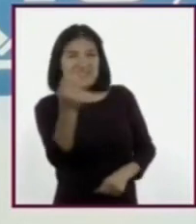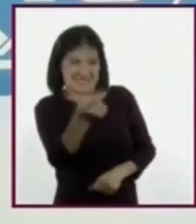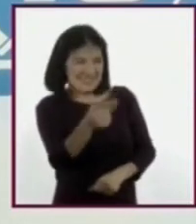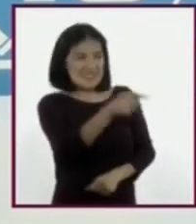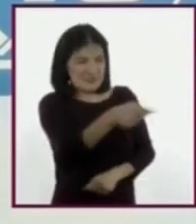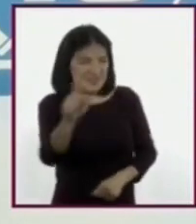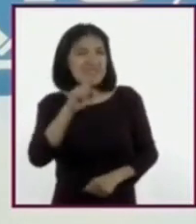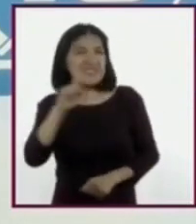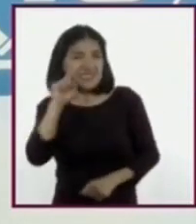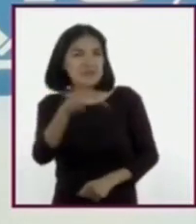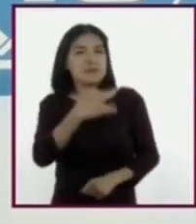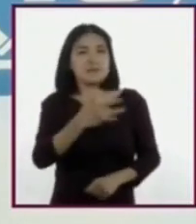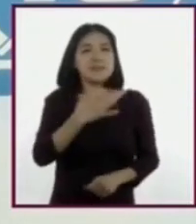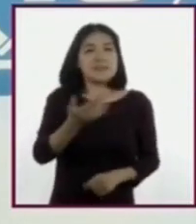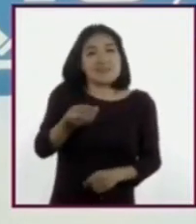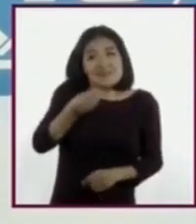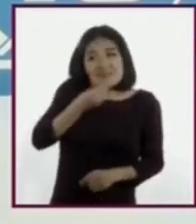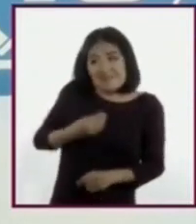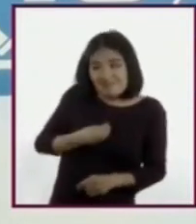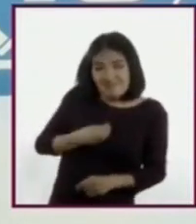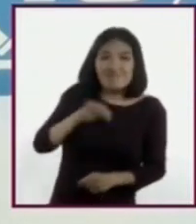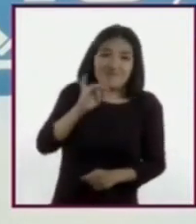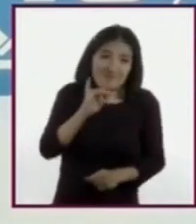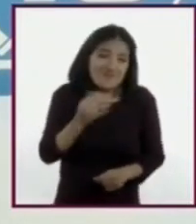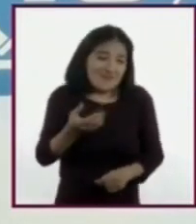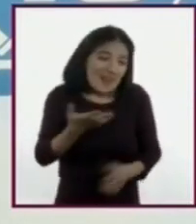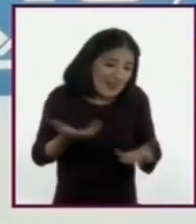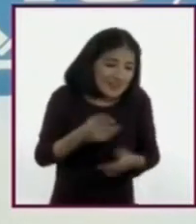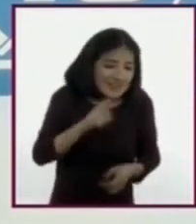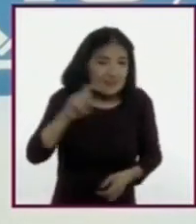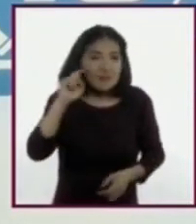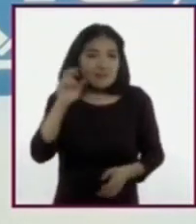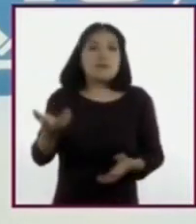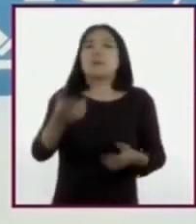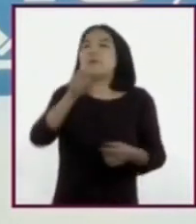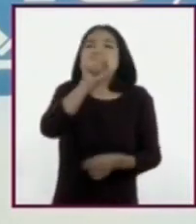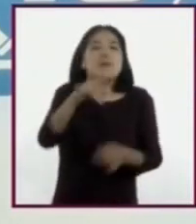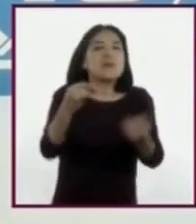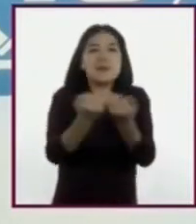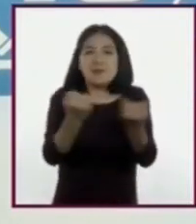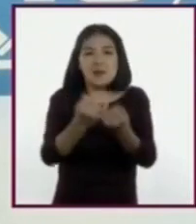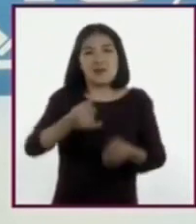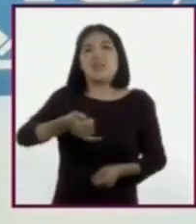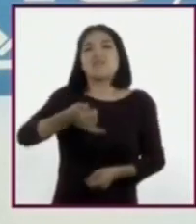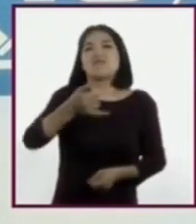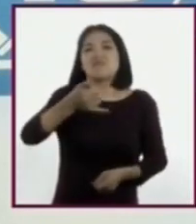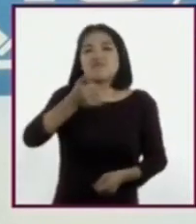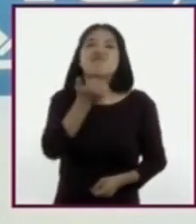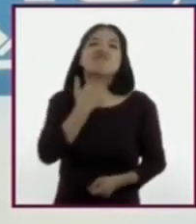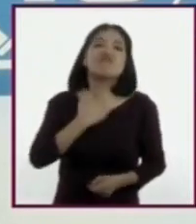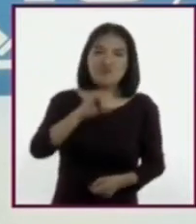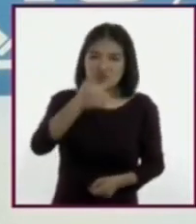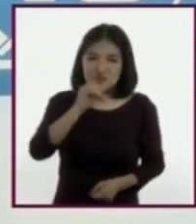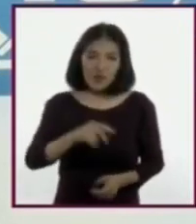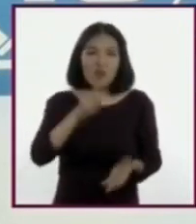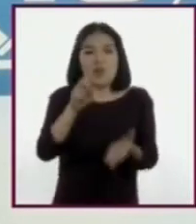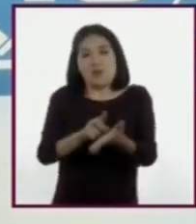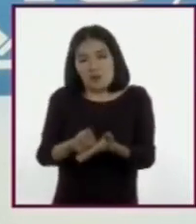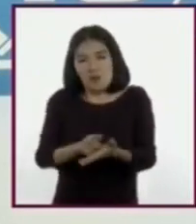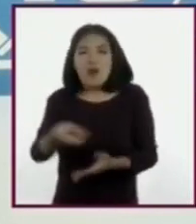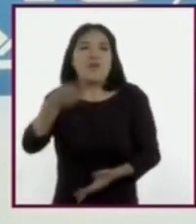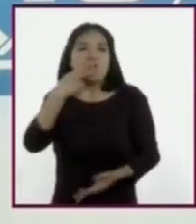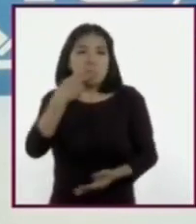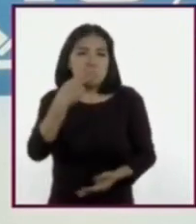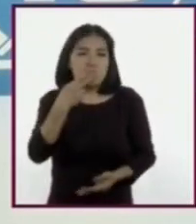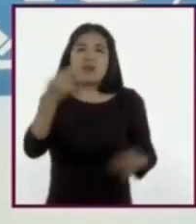quedar bien. Esto pasa también en otros temas como el consumo de alcohol, tabaco u otras drogas. O la presión que